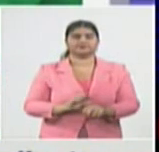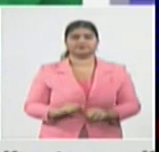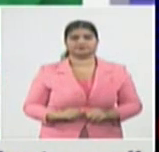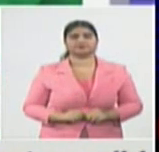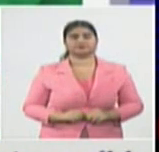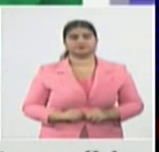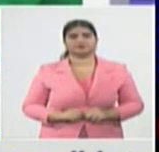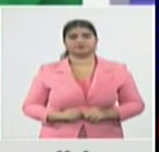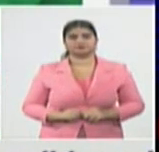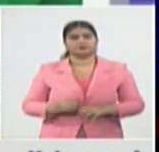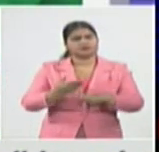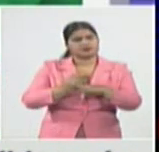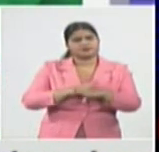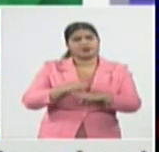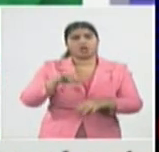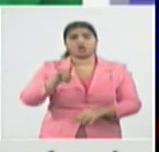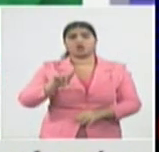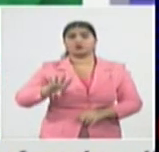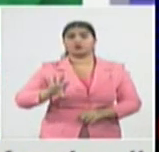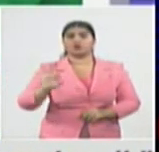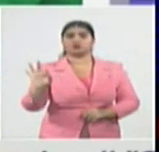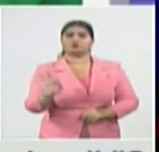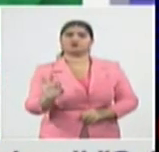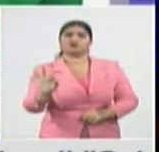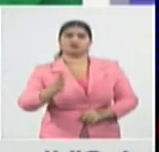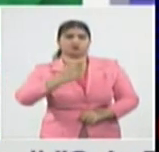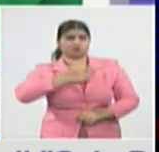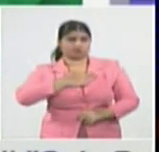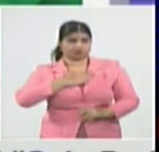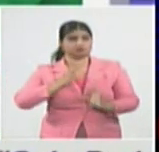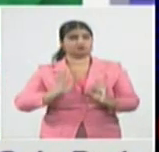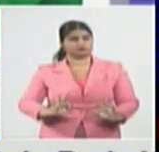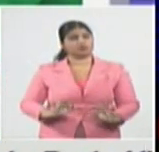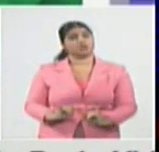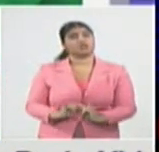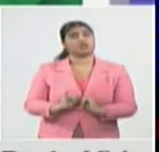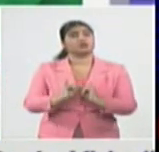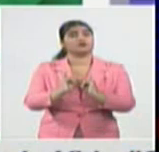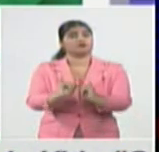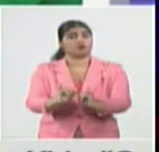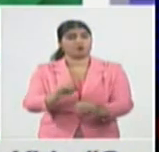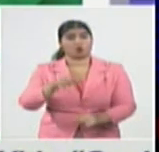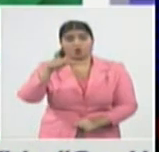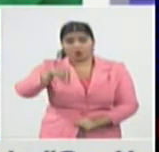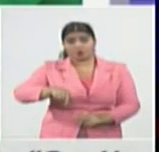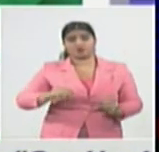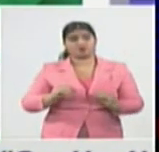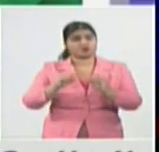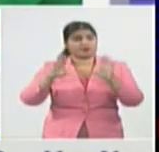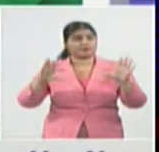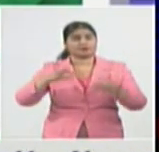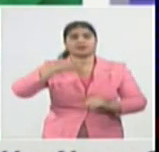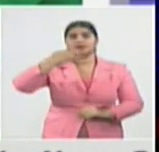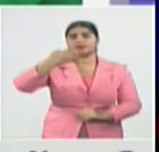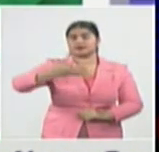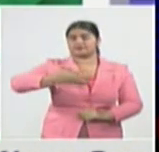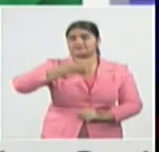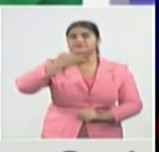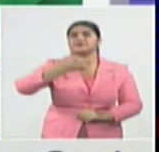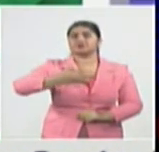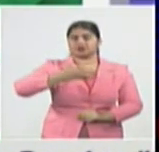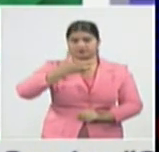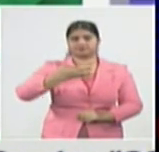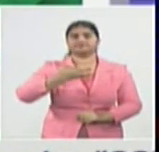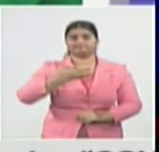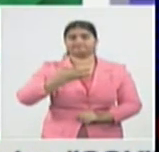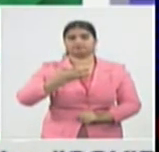94%. Y me detengo, como se explicaba esta mañana en la televisión, por una intervención que